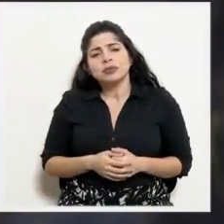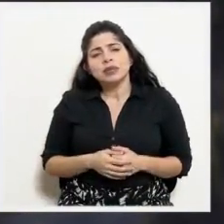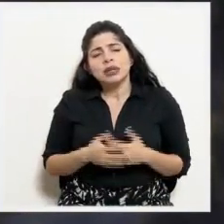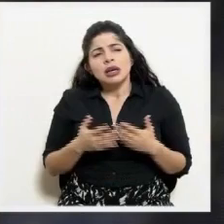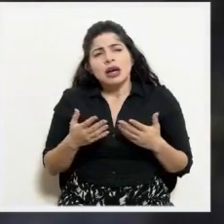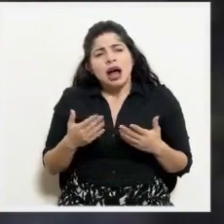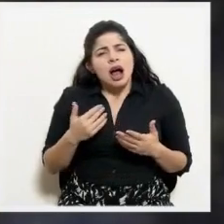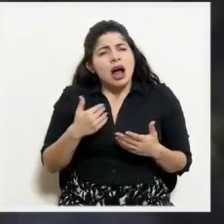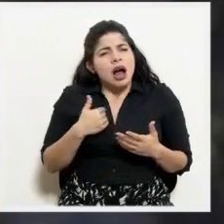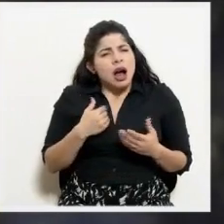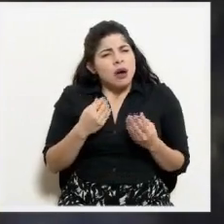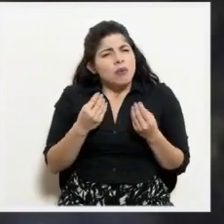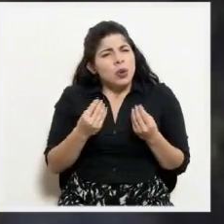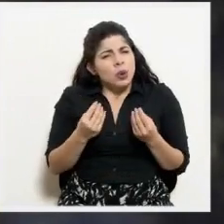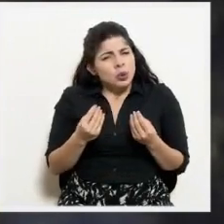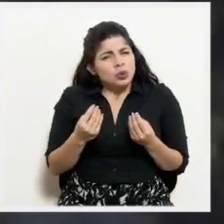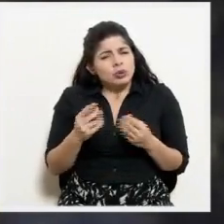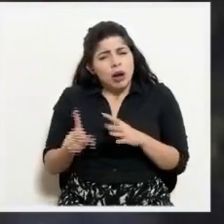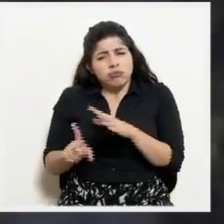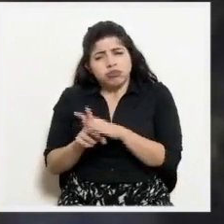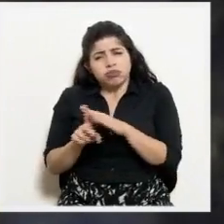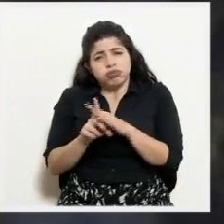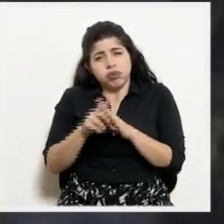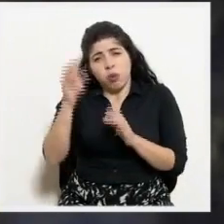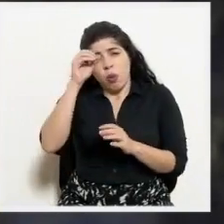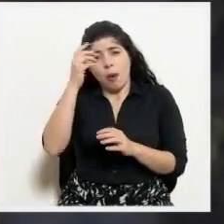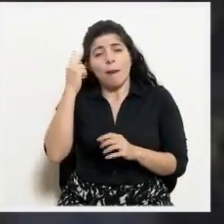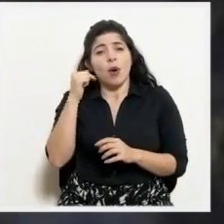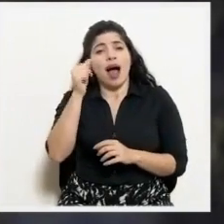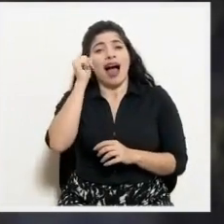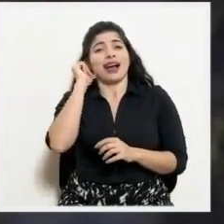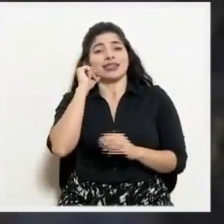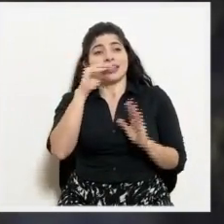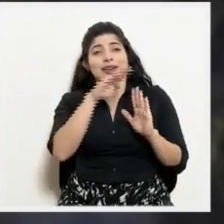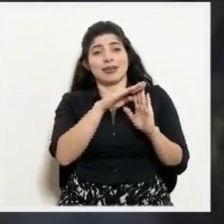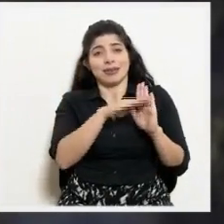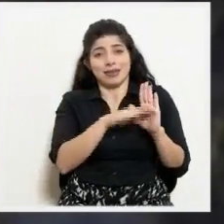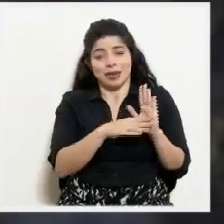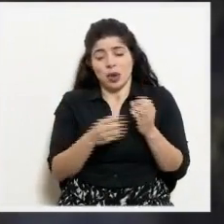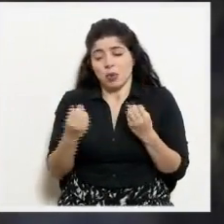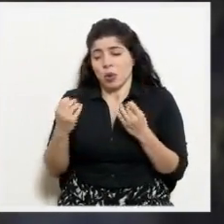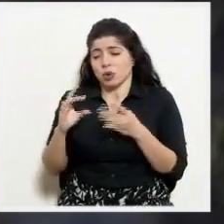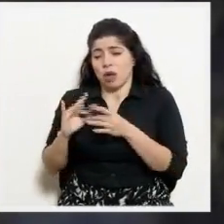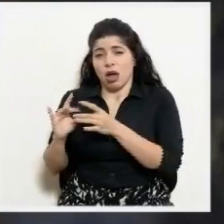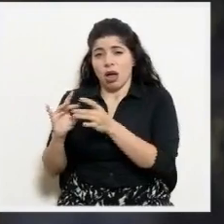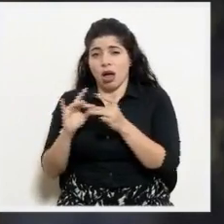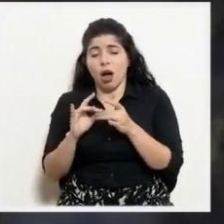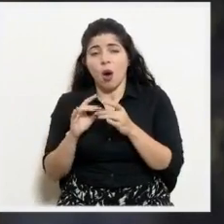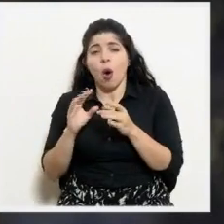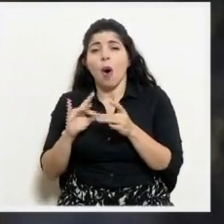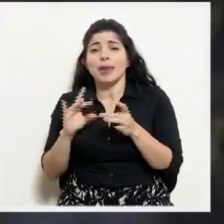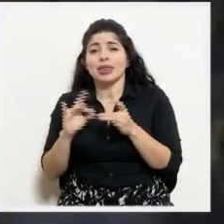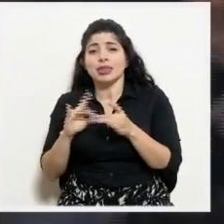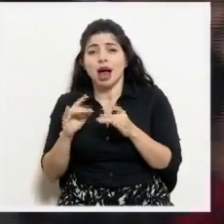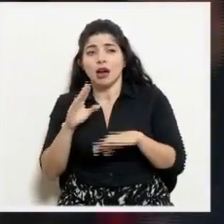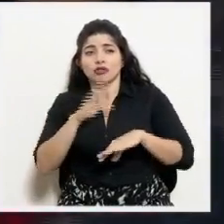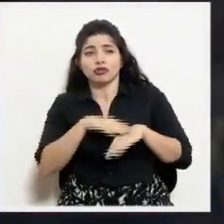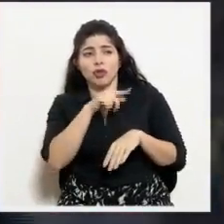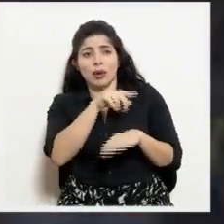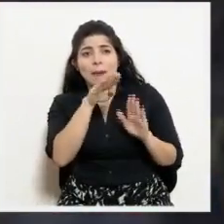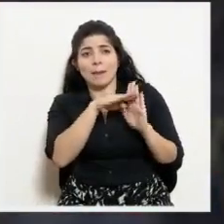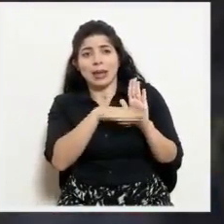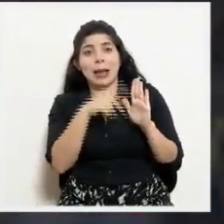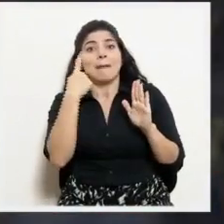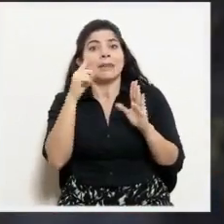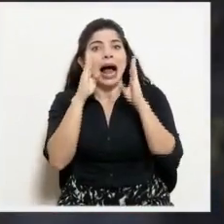Hay mucha reacción a las medidas anunciadas ayer en este seguimiento a la atención de la pandemia.